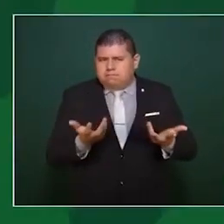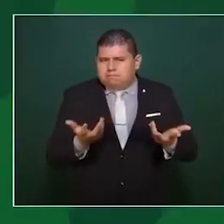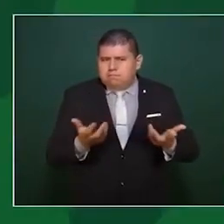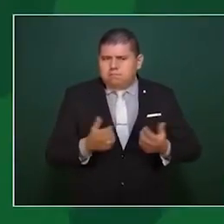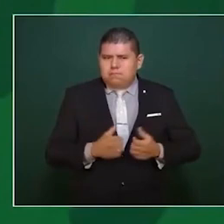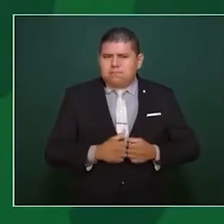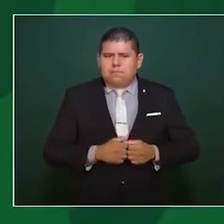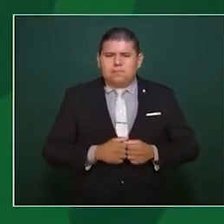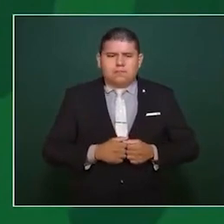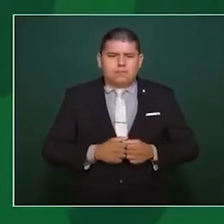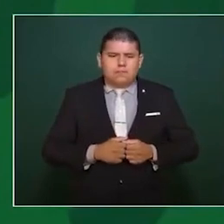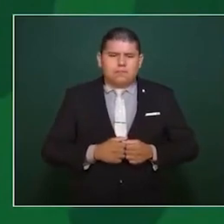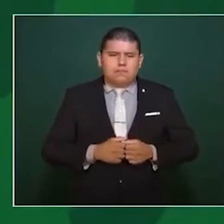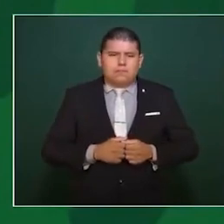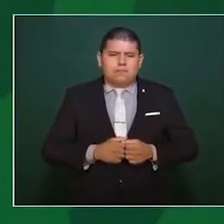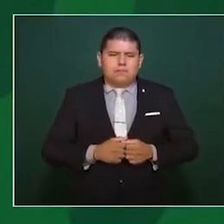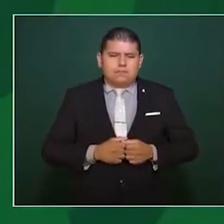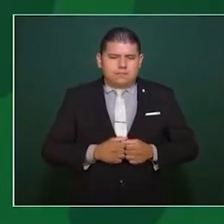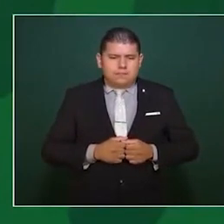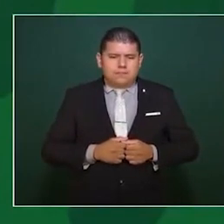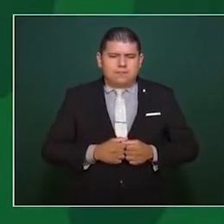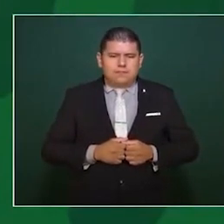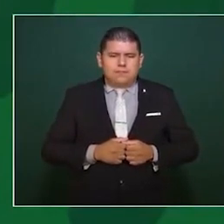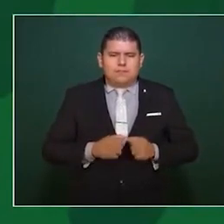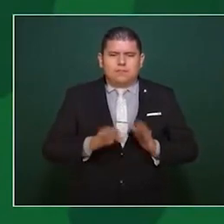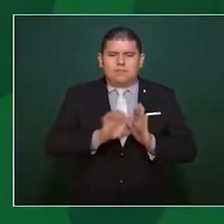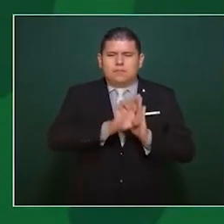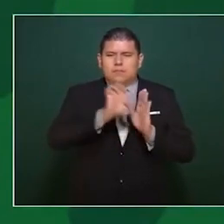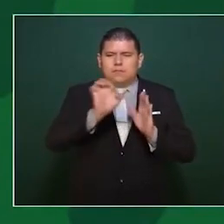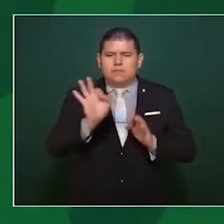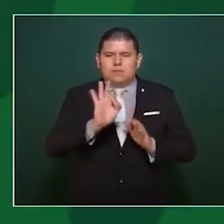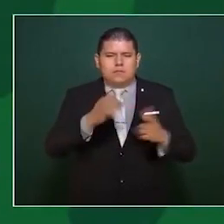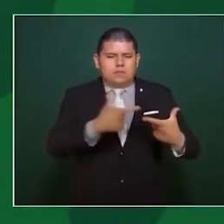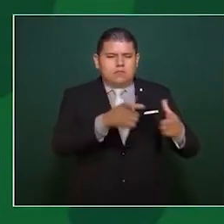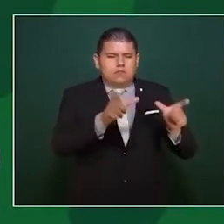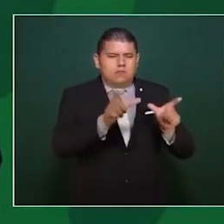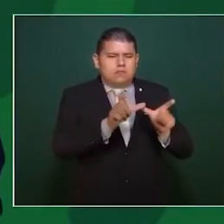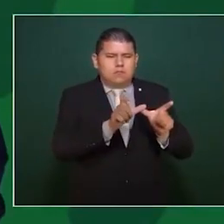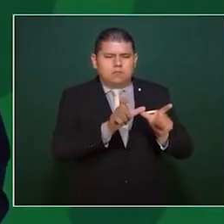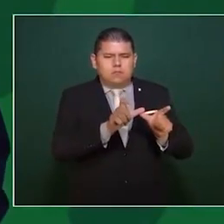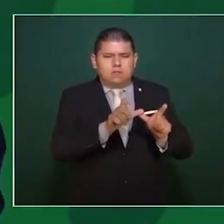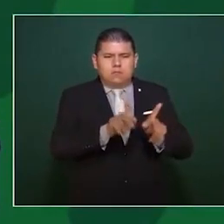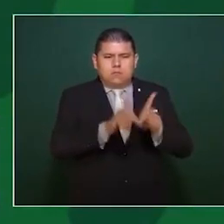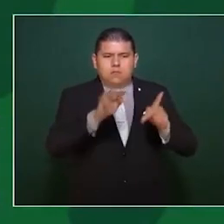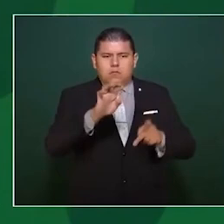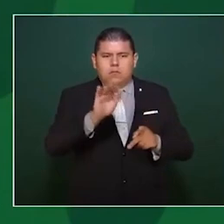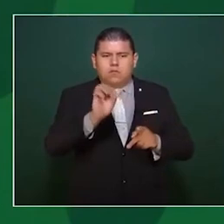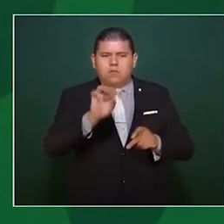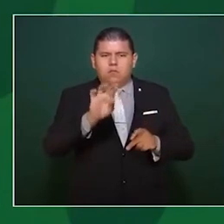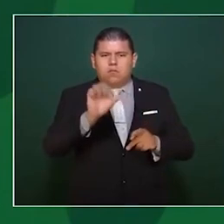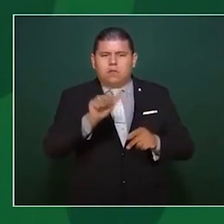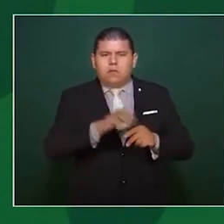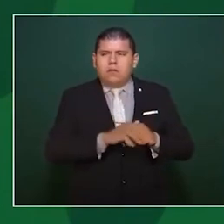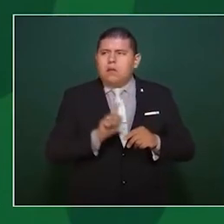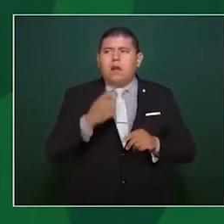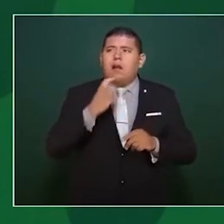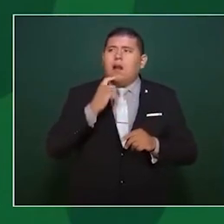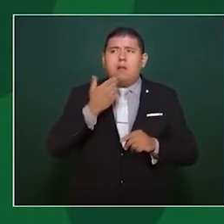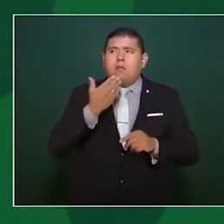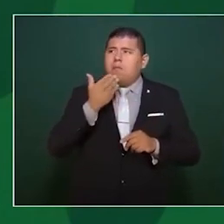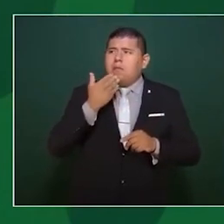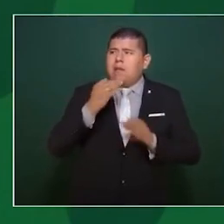El día que los editorialistas del Reforma empiecen a hablar bien de mí, me va a